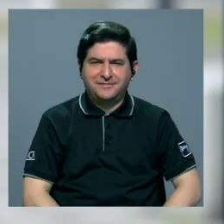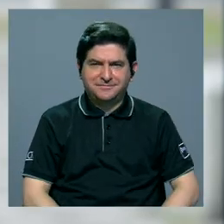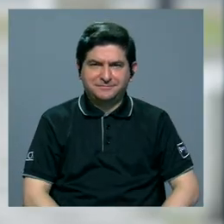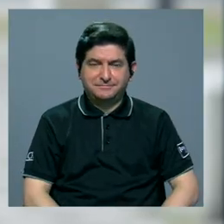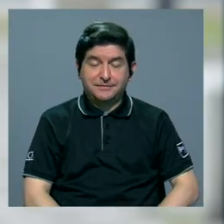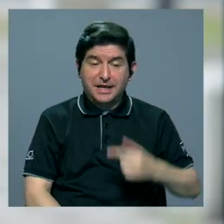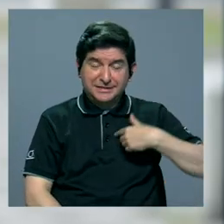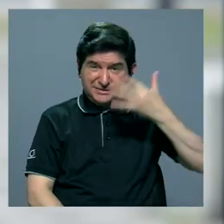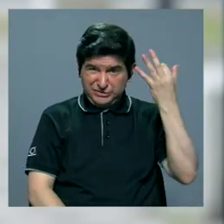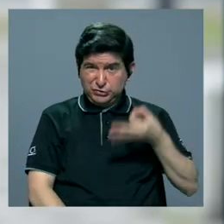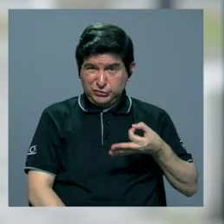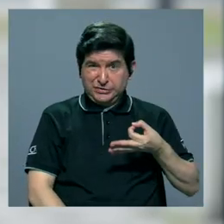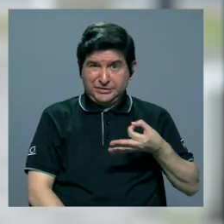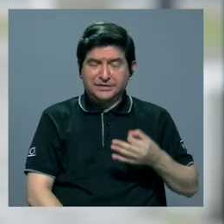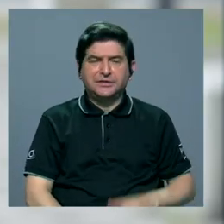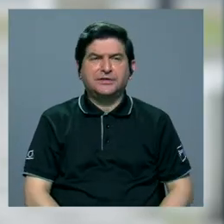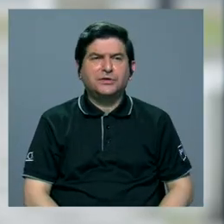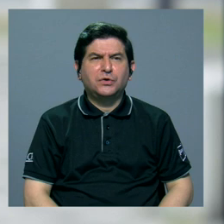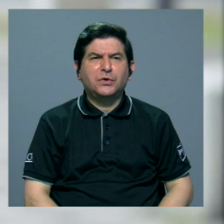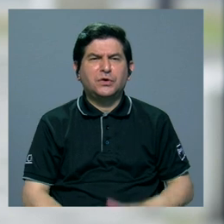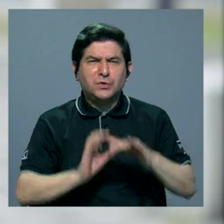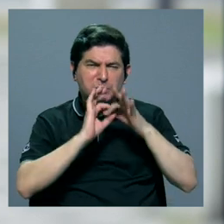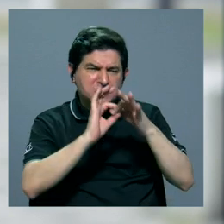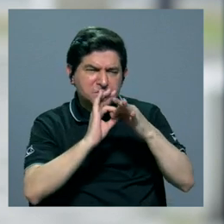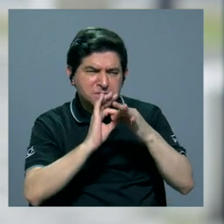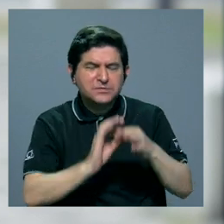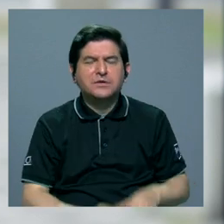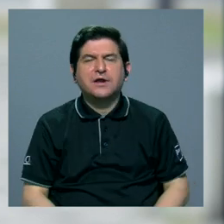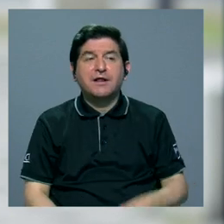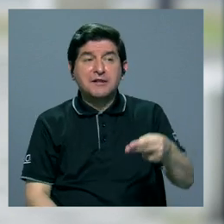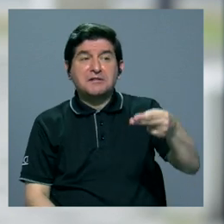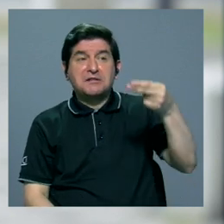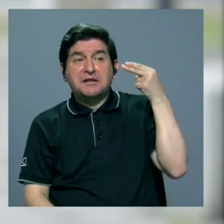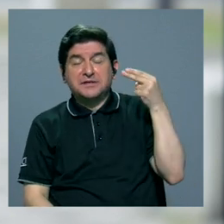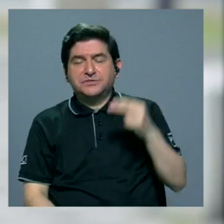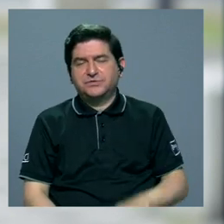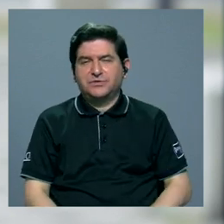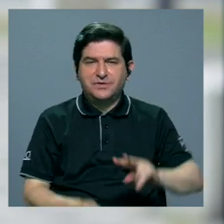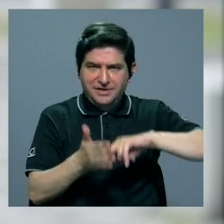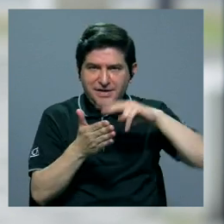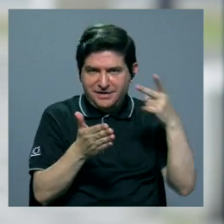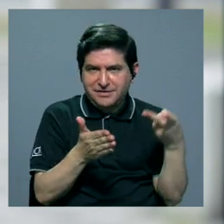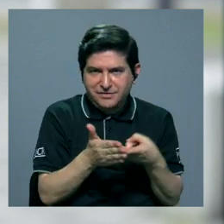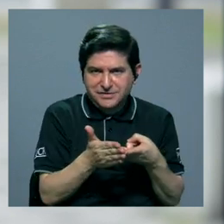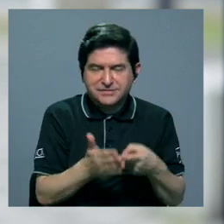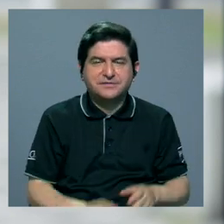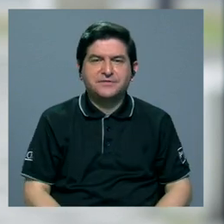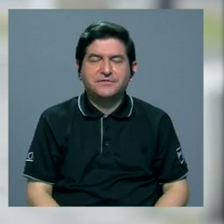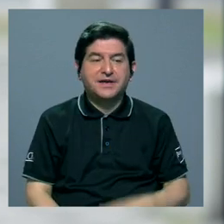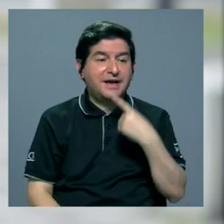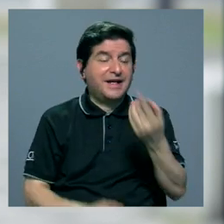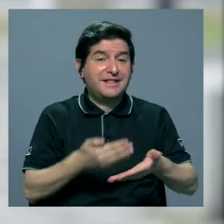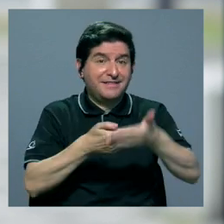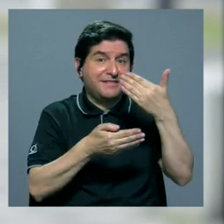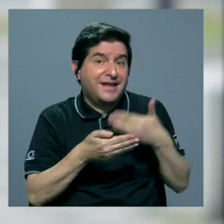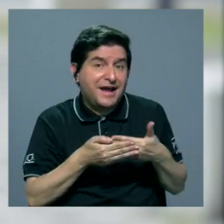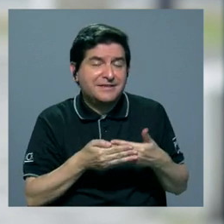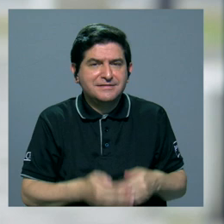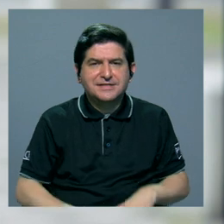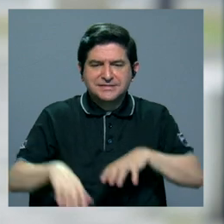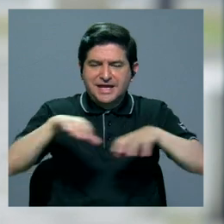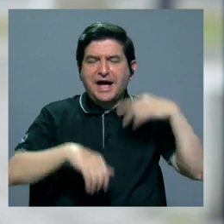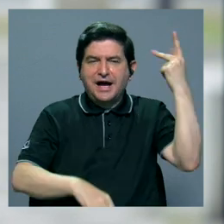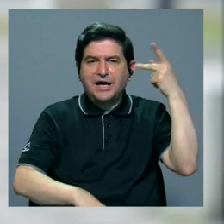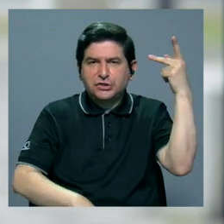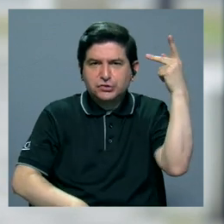Me parece que genera mucho arraigo el pasado En términos de lo que decía anteriormente De la acción